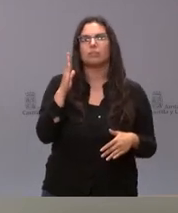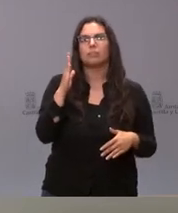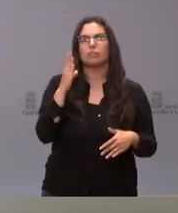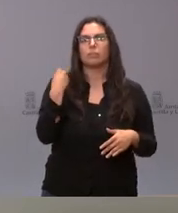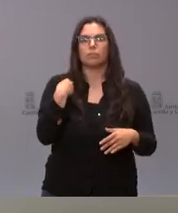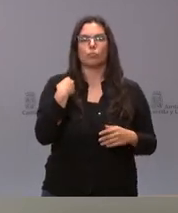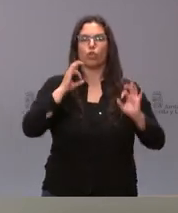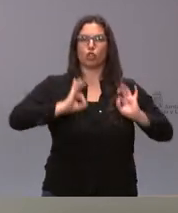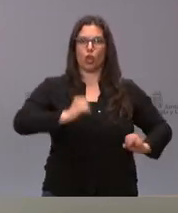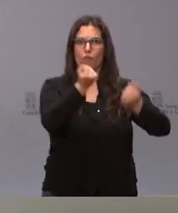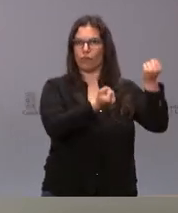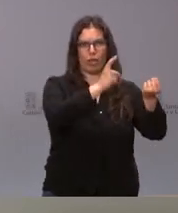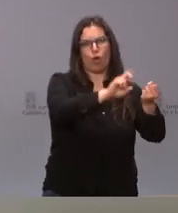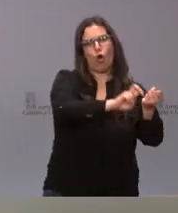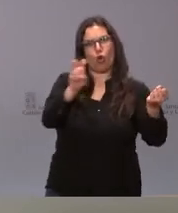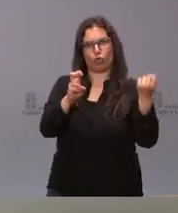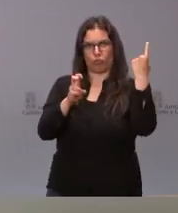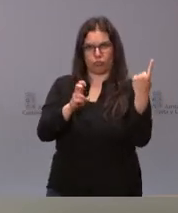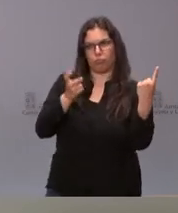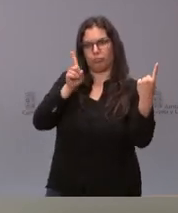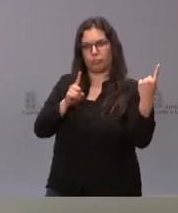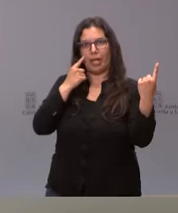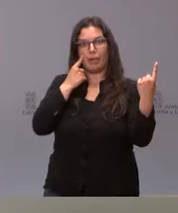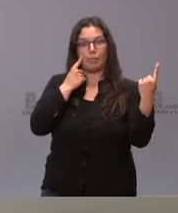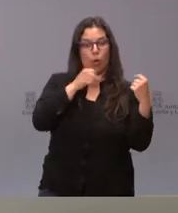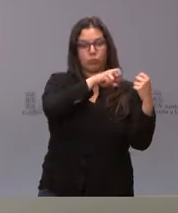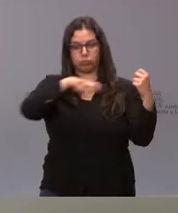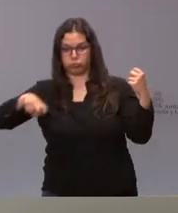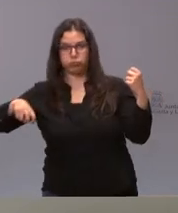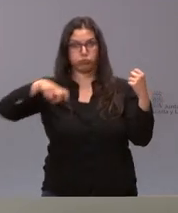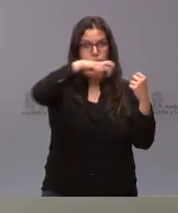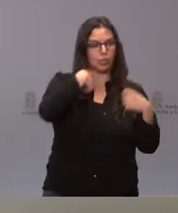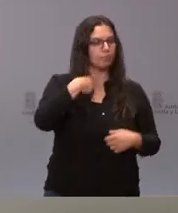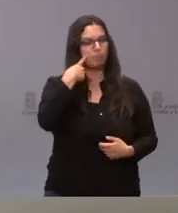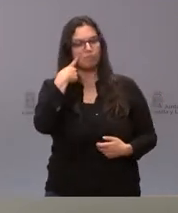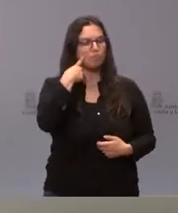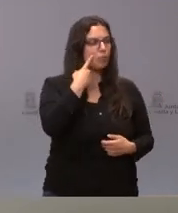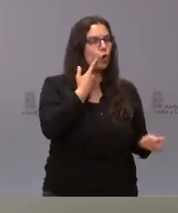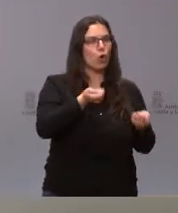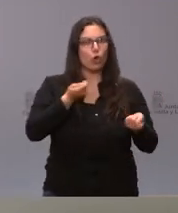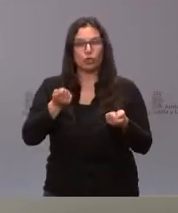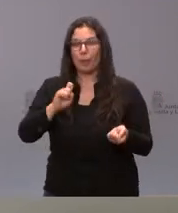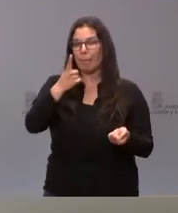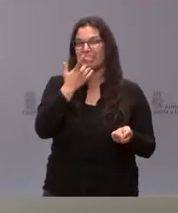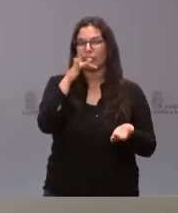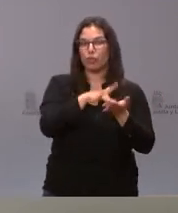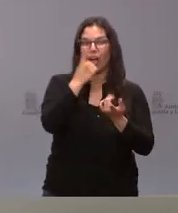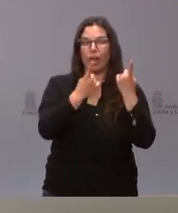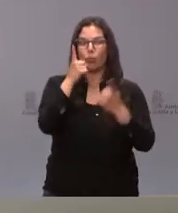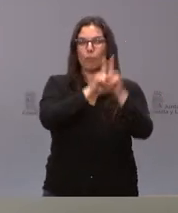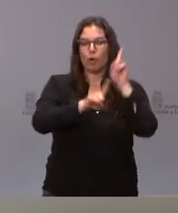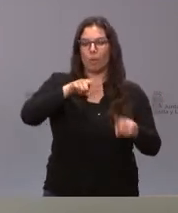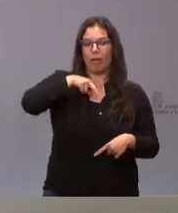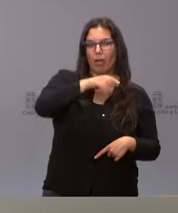conductor, que se encarga de ayudar en la subida y en bajada de los alumnos y especialmente de aquellos que presentan algún déficit de movilidad o a los más